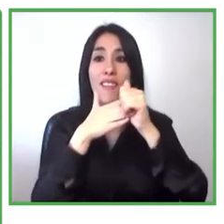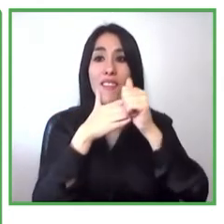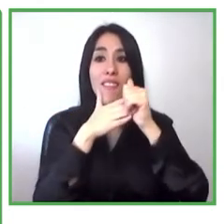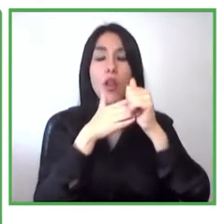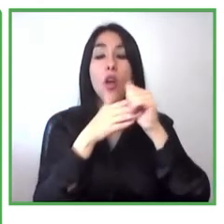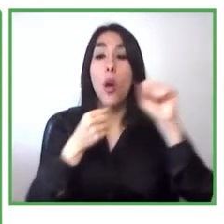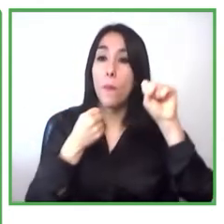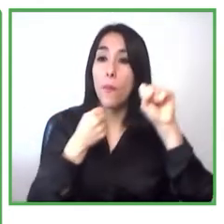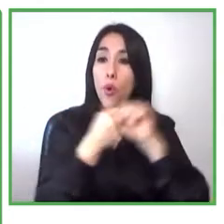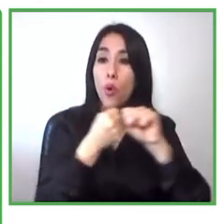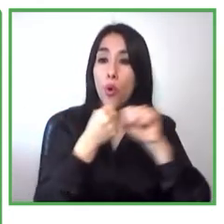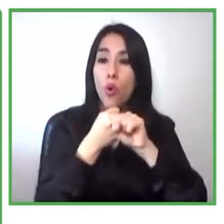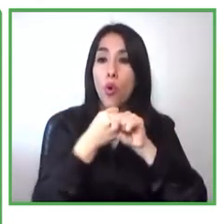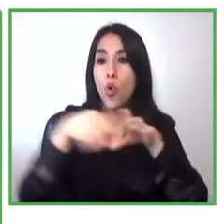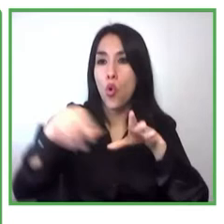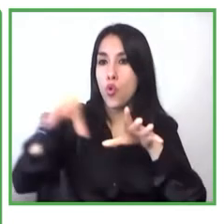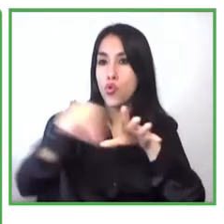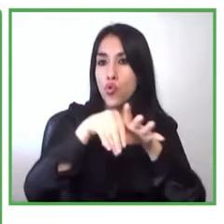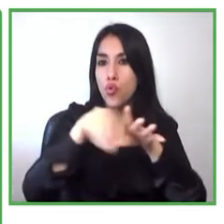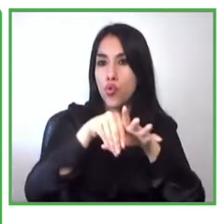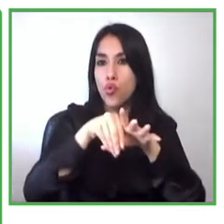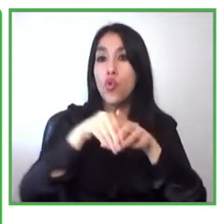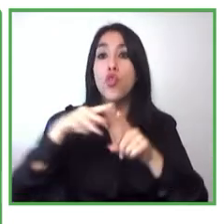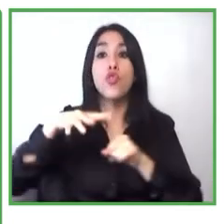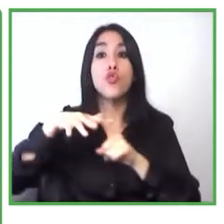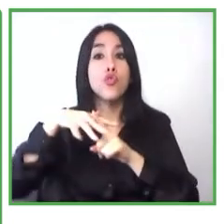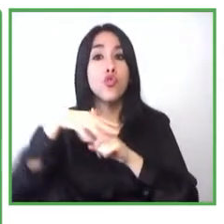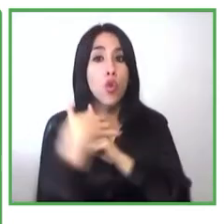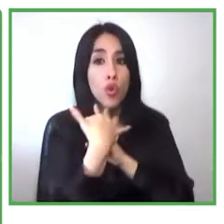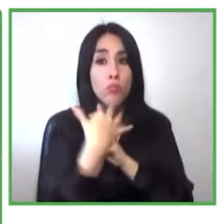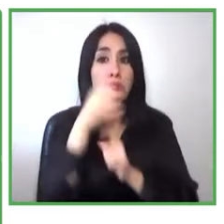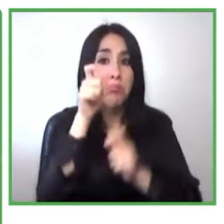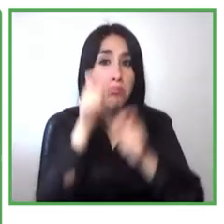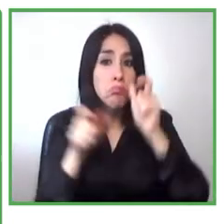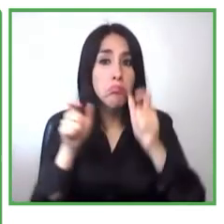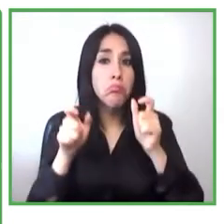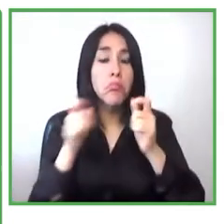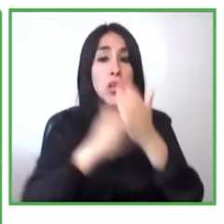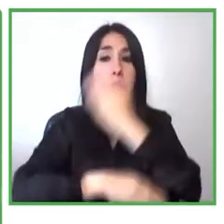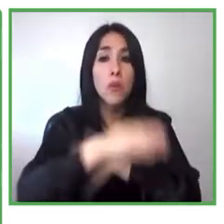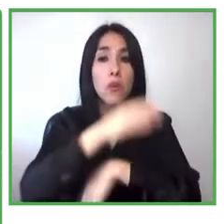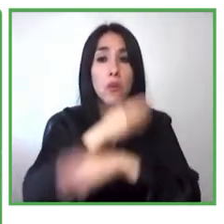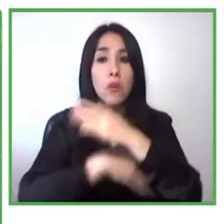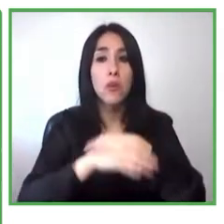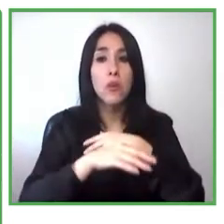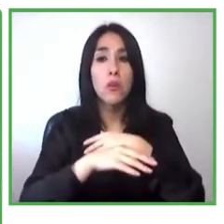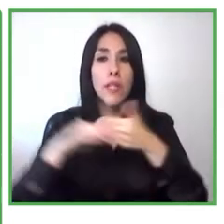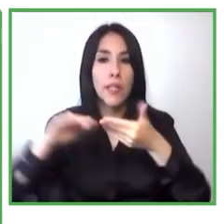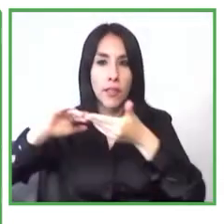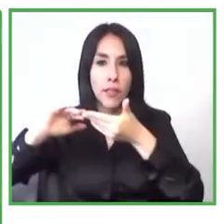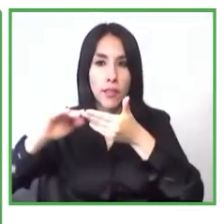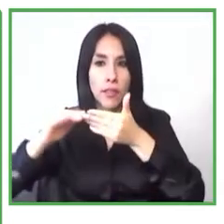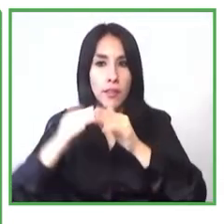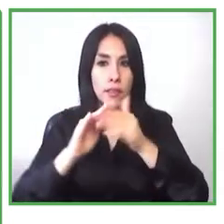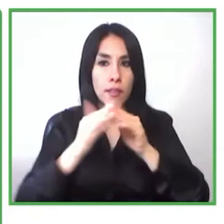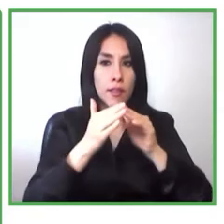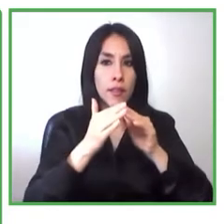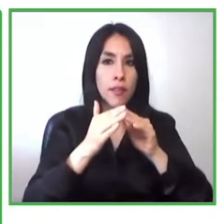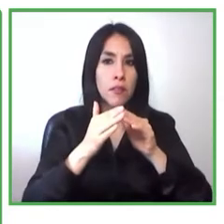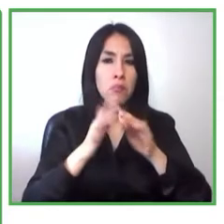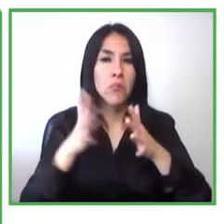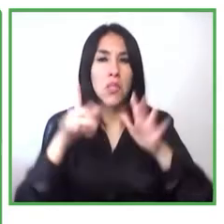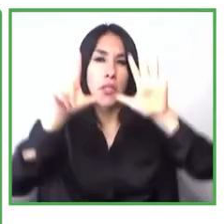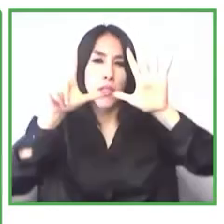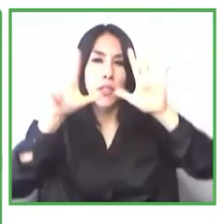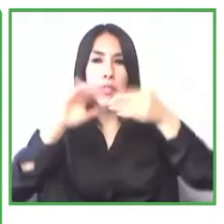discapacidad con presencia en ciertas regiones o provincias a lo largo del país y